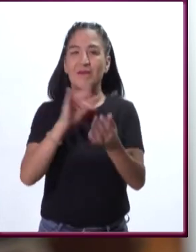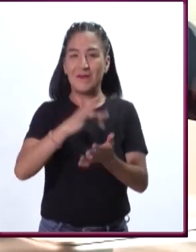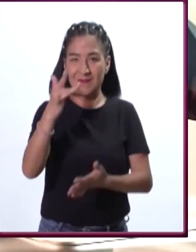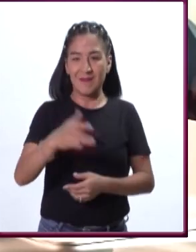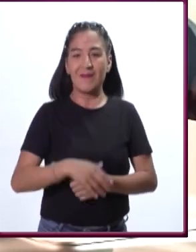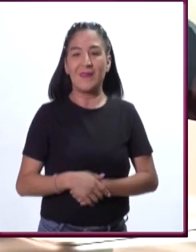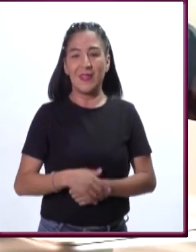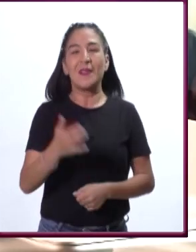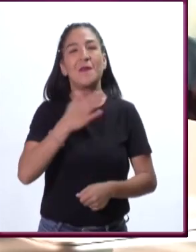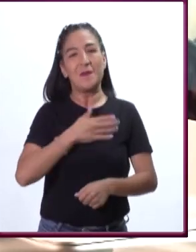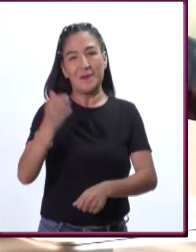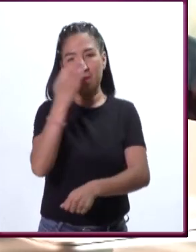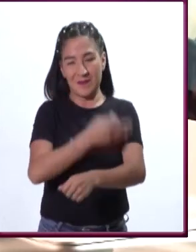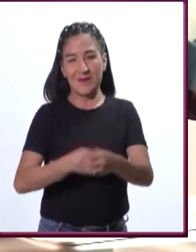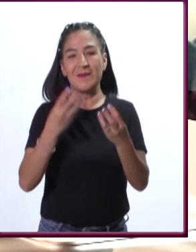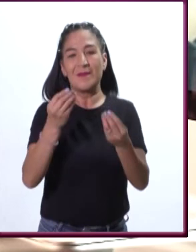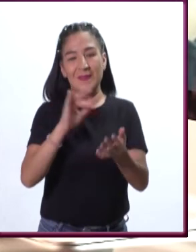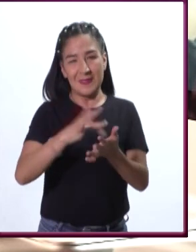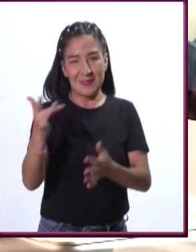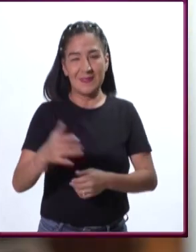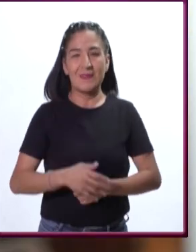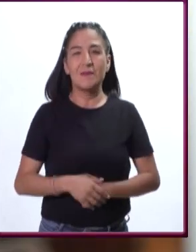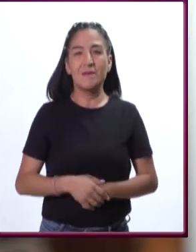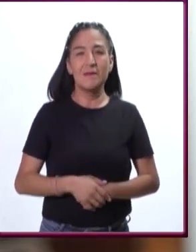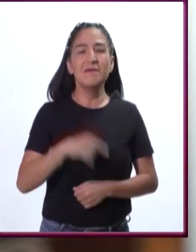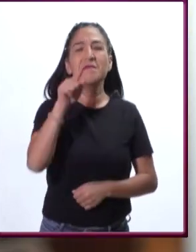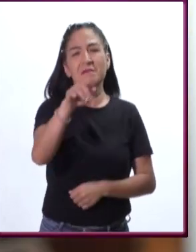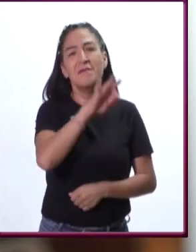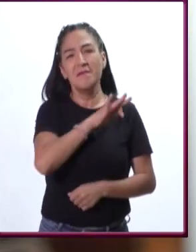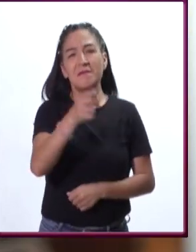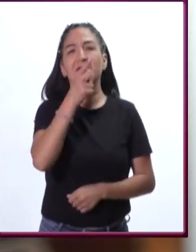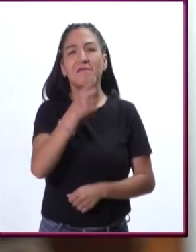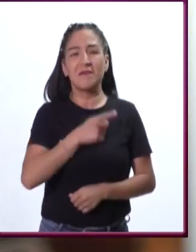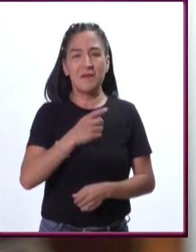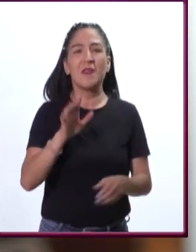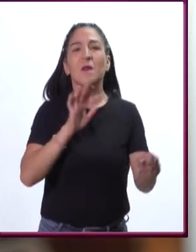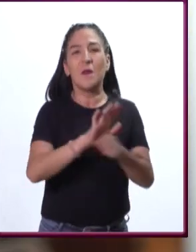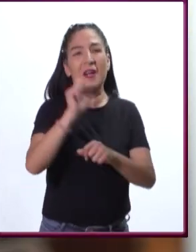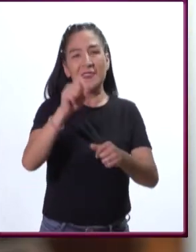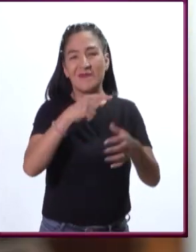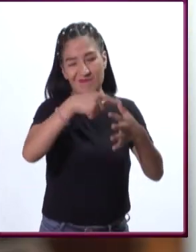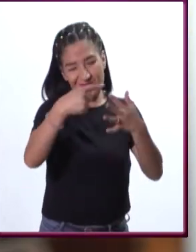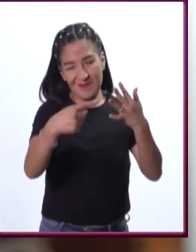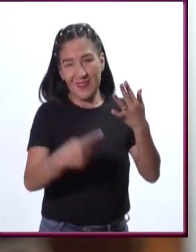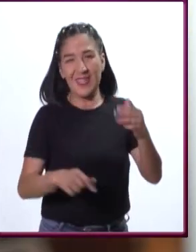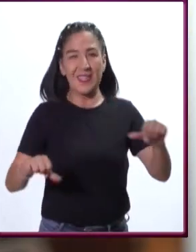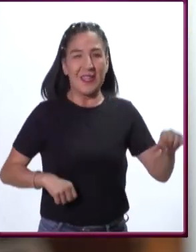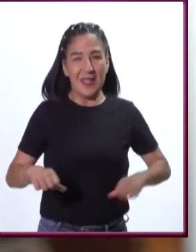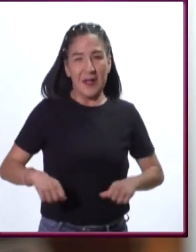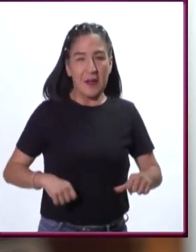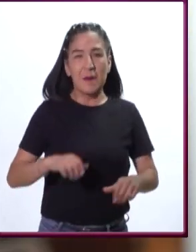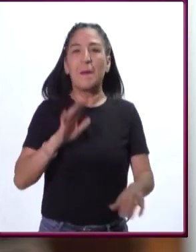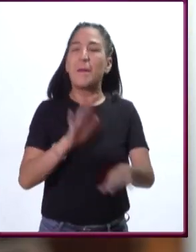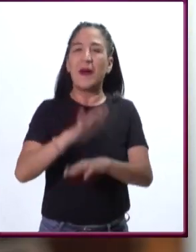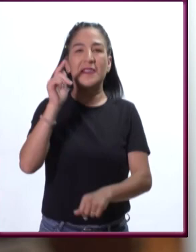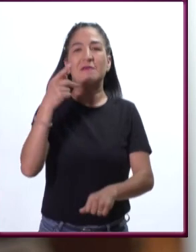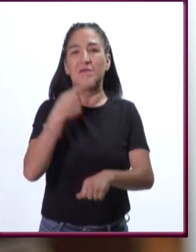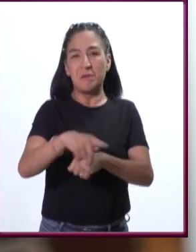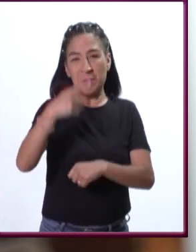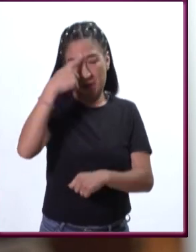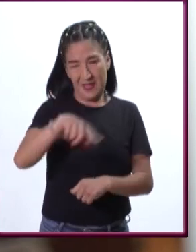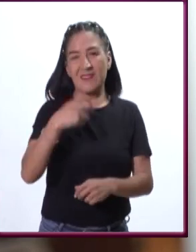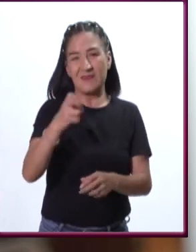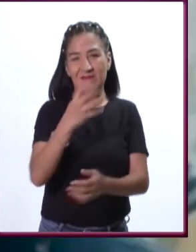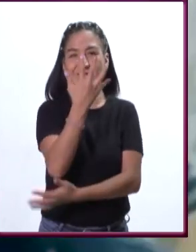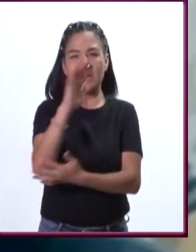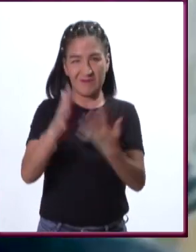gracias. Hola, buenas tardes, muchas gracias. ¿Podría decirnos cuál de todas las actividades es la más peligrosa para la